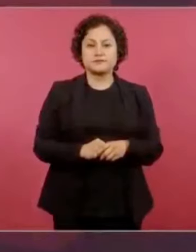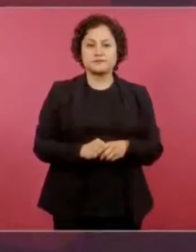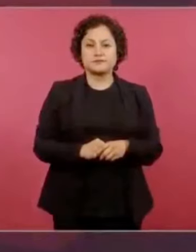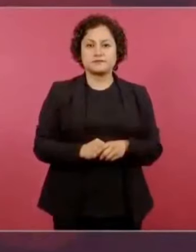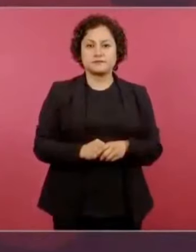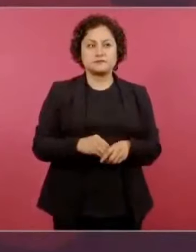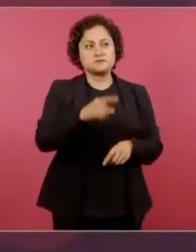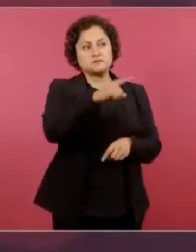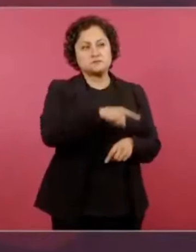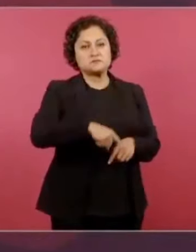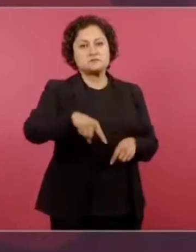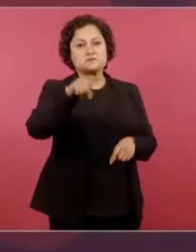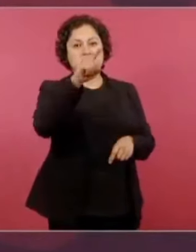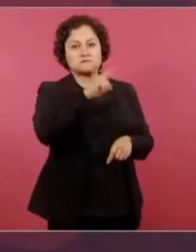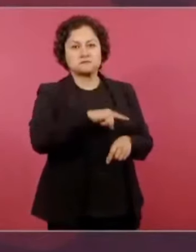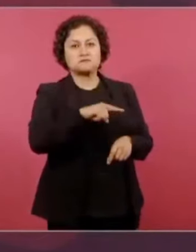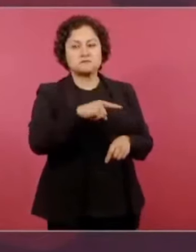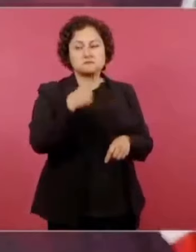influyentes,